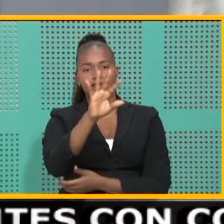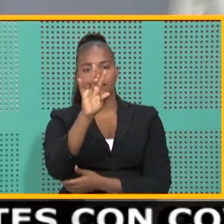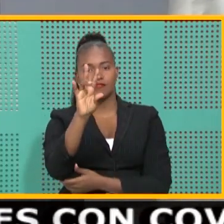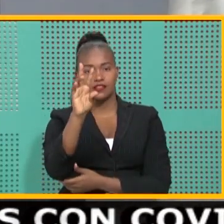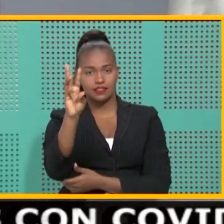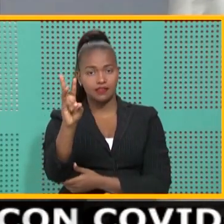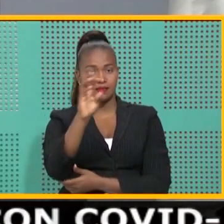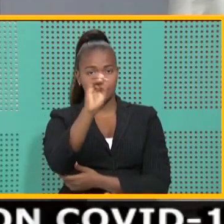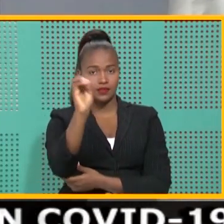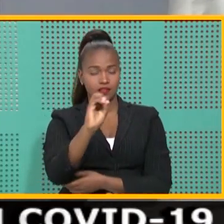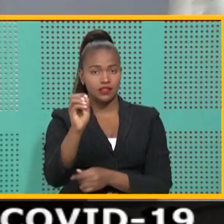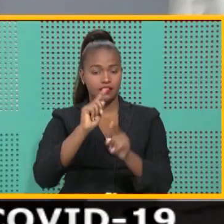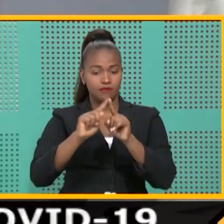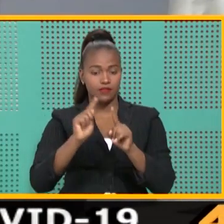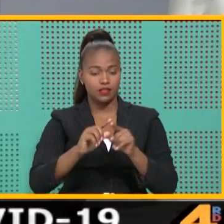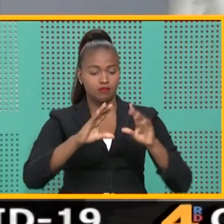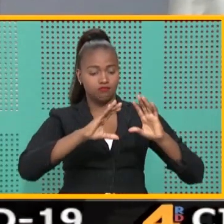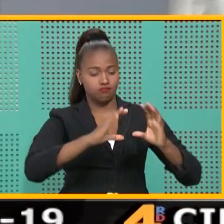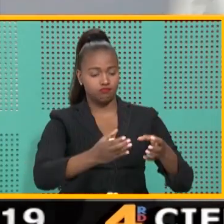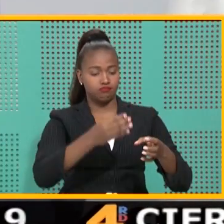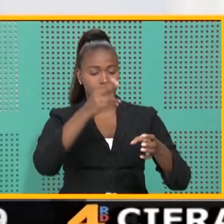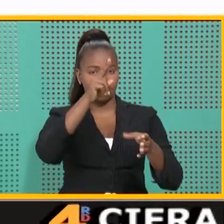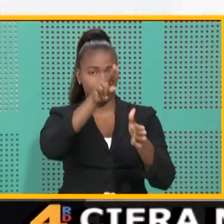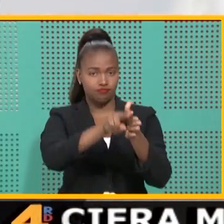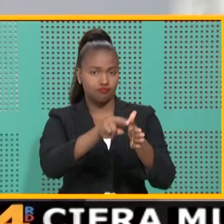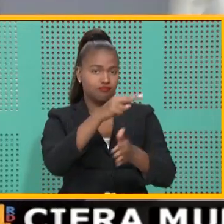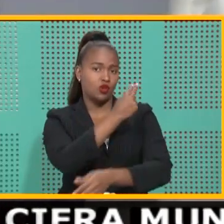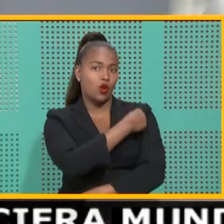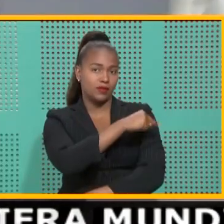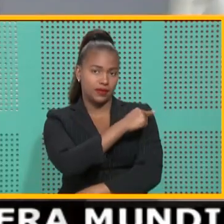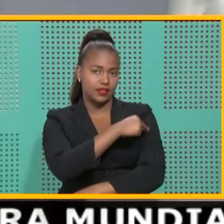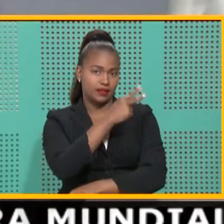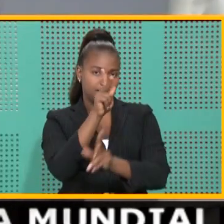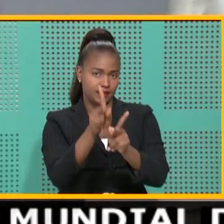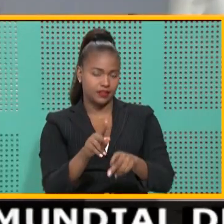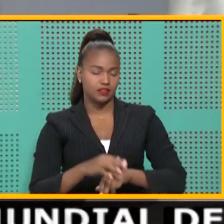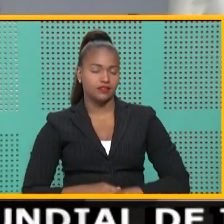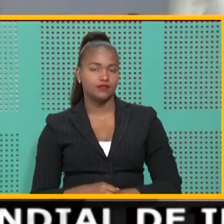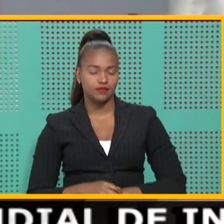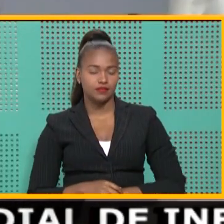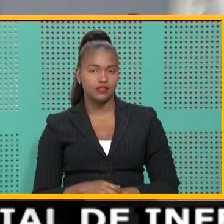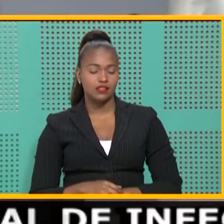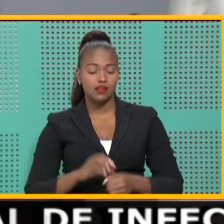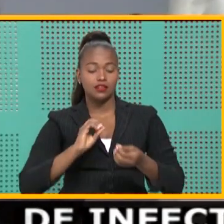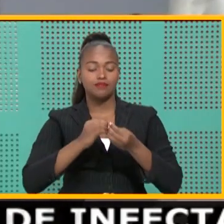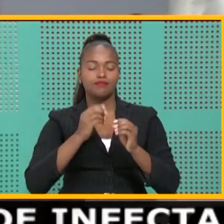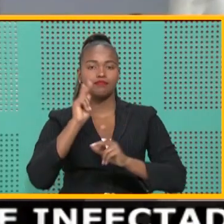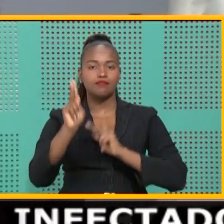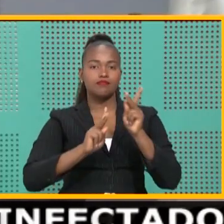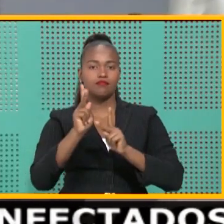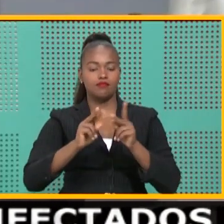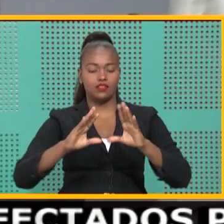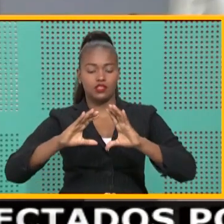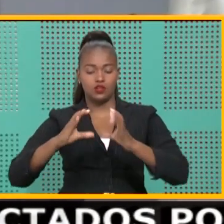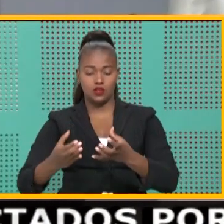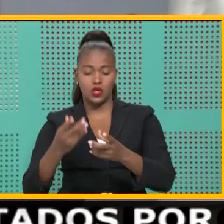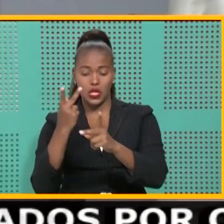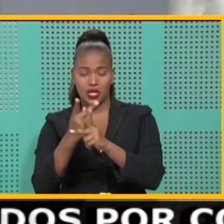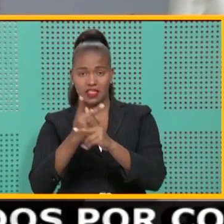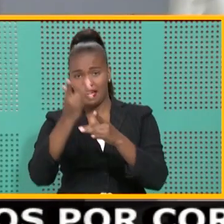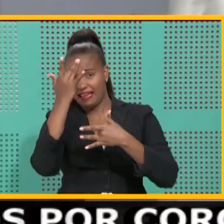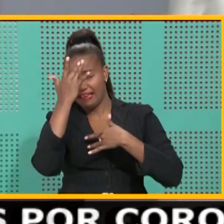de la ocupación hospitalaria. El número de personas en unidad de cuidados